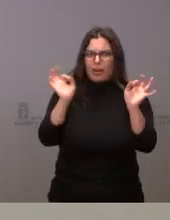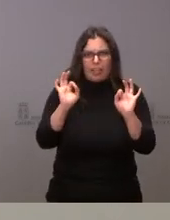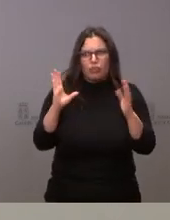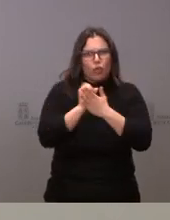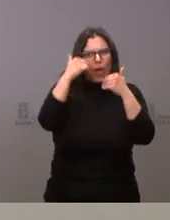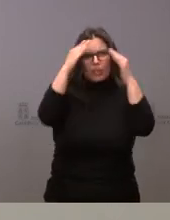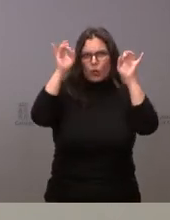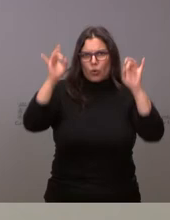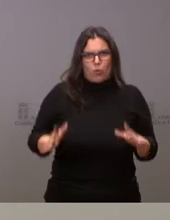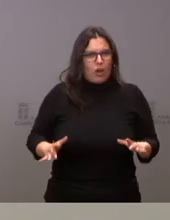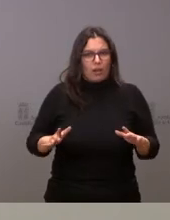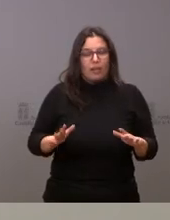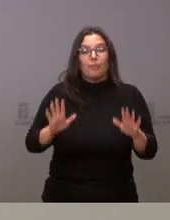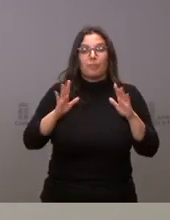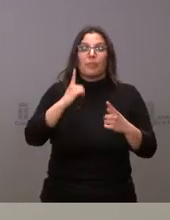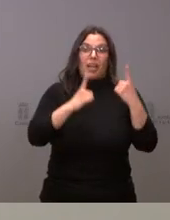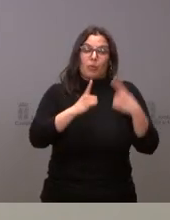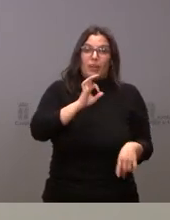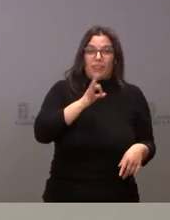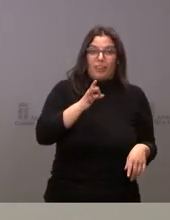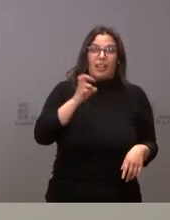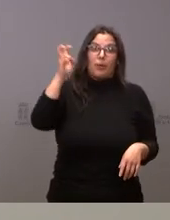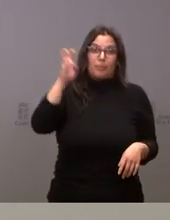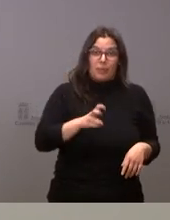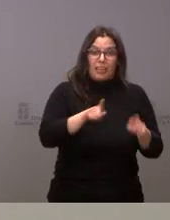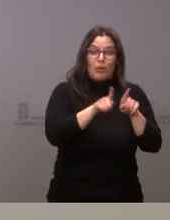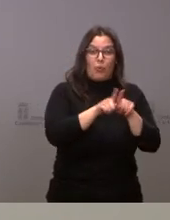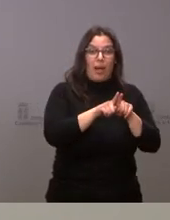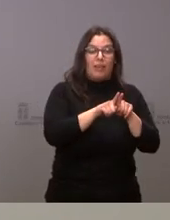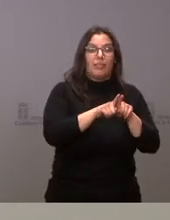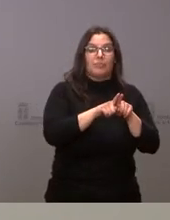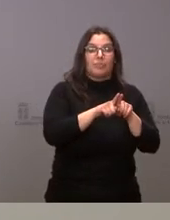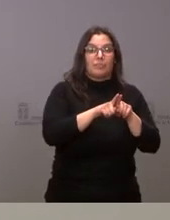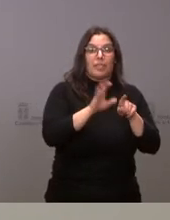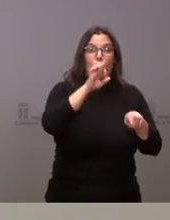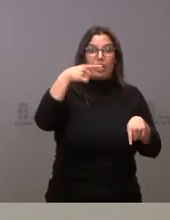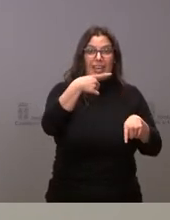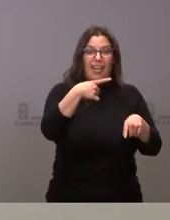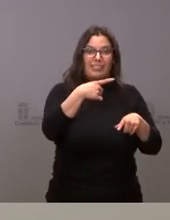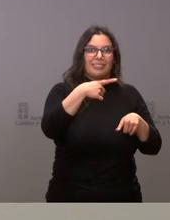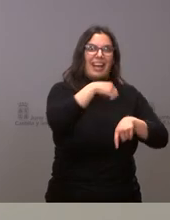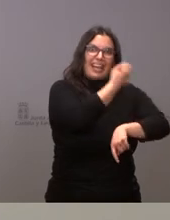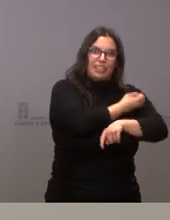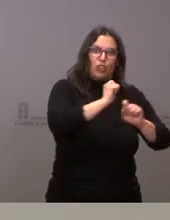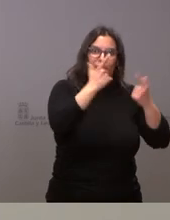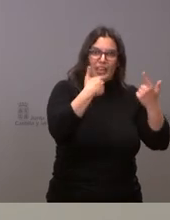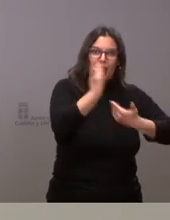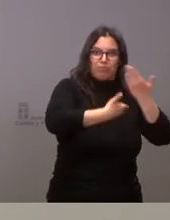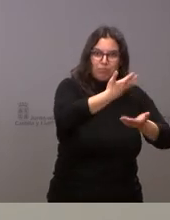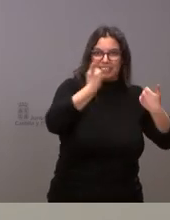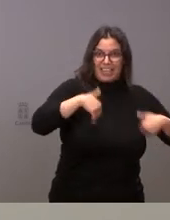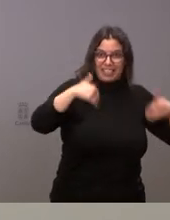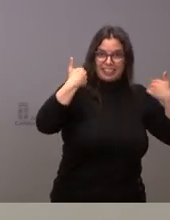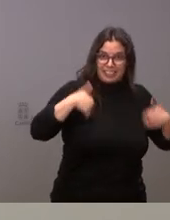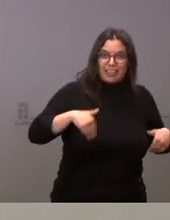condiciones lo que pasa es que una sí que es verdad que viene un cauce formal a través de las ONGs habilitadas al efecto a través del